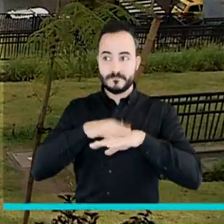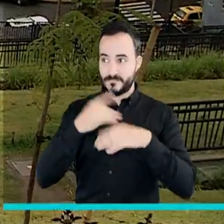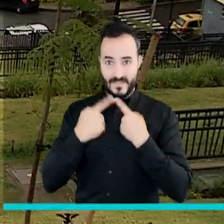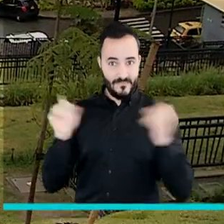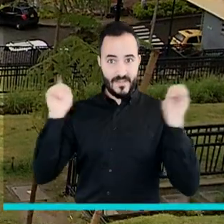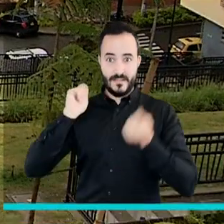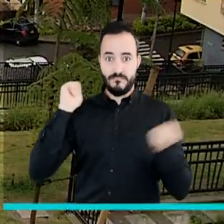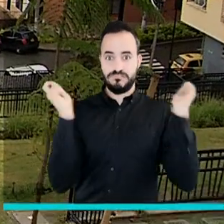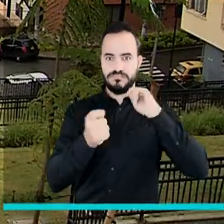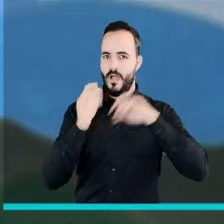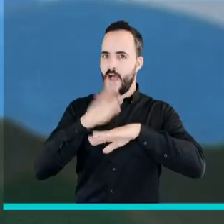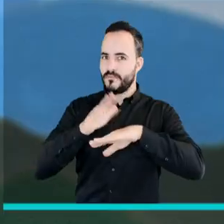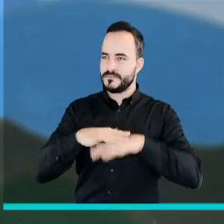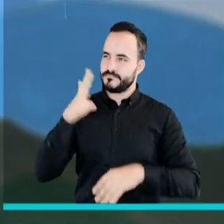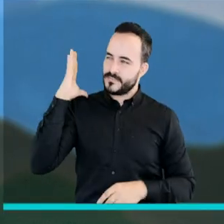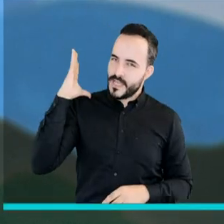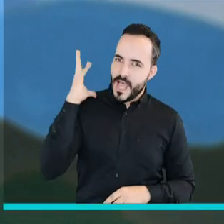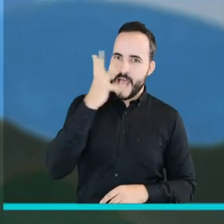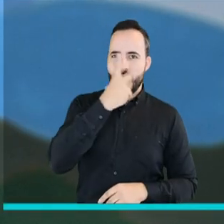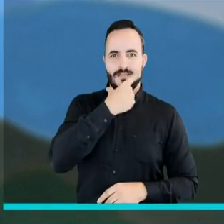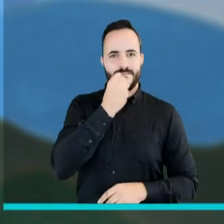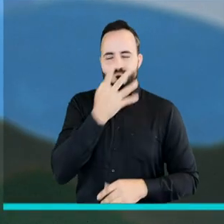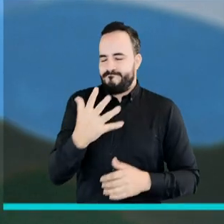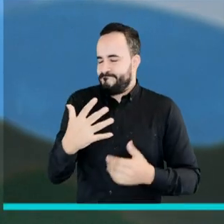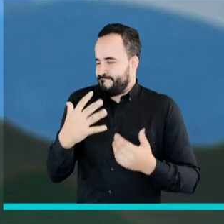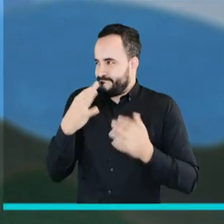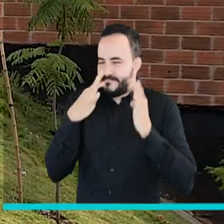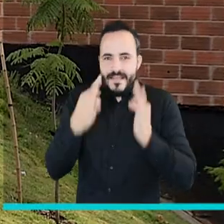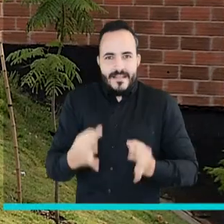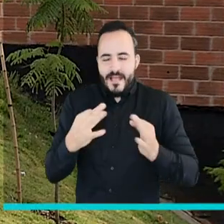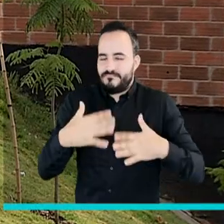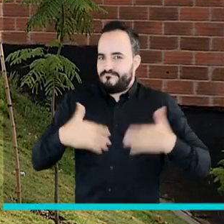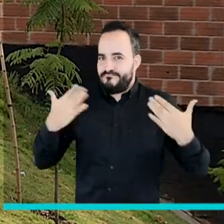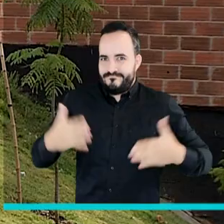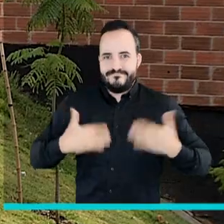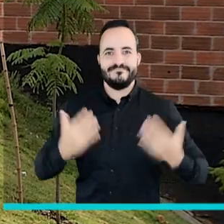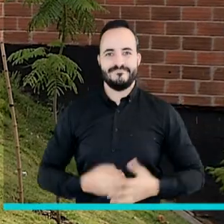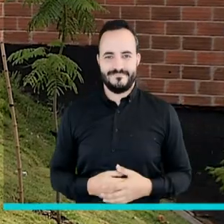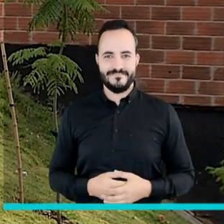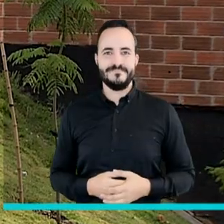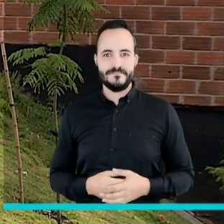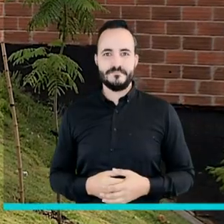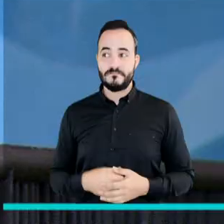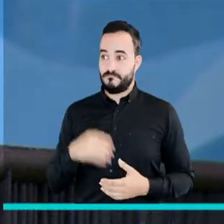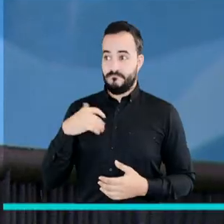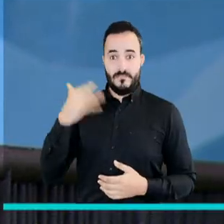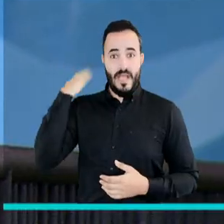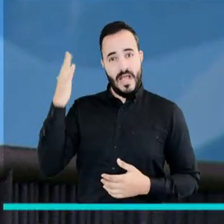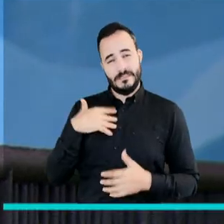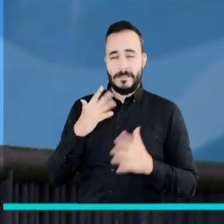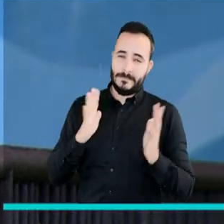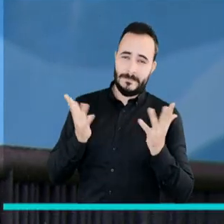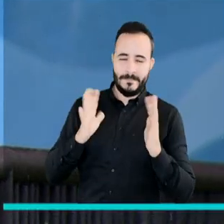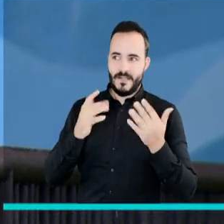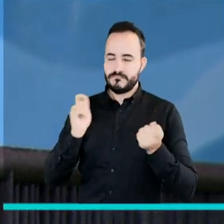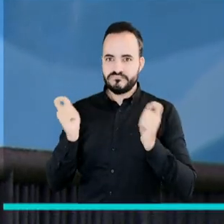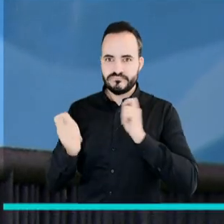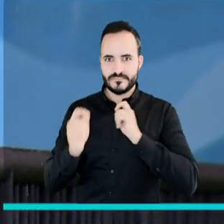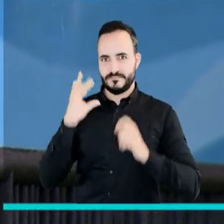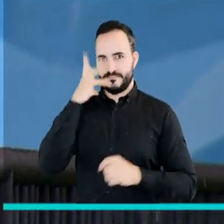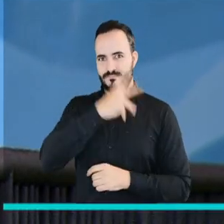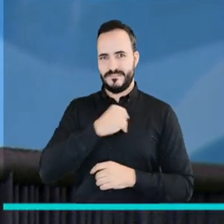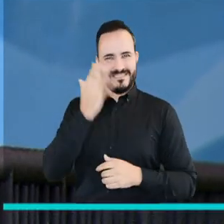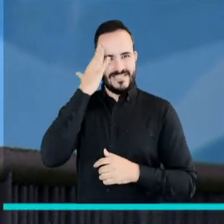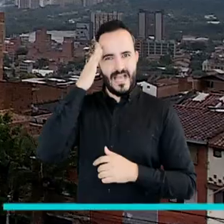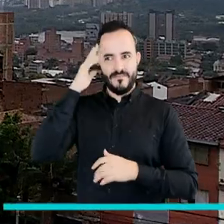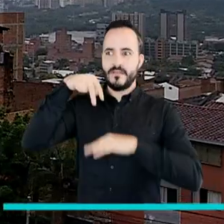Este cambio con el parque fue espectacular, pues, una belleza. Esto se volvió muy bonito, porque